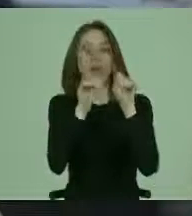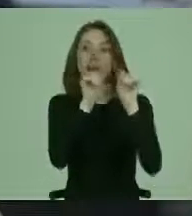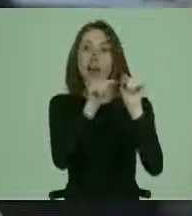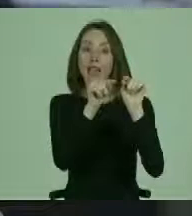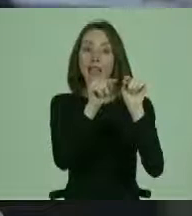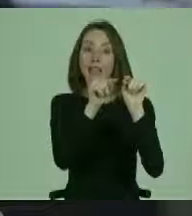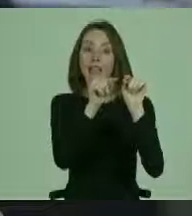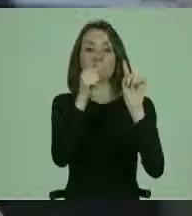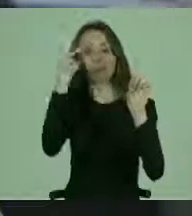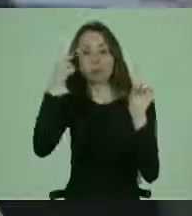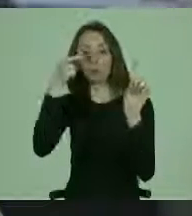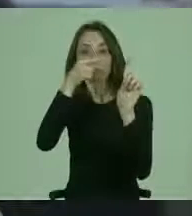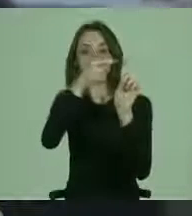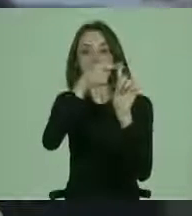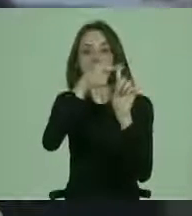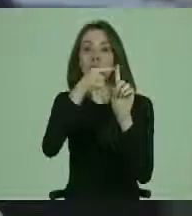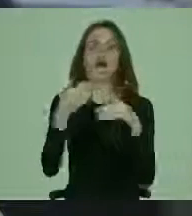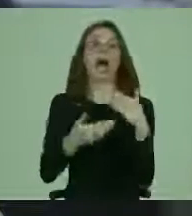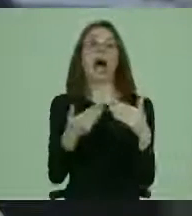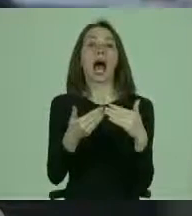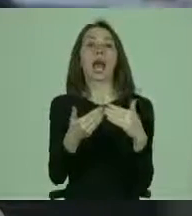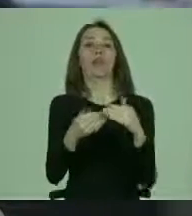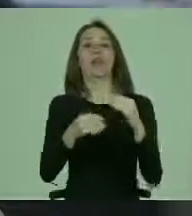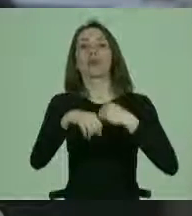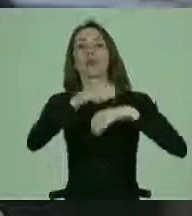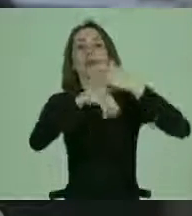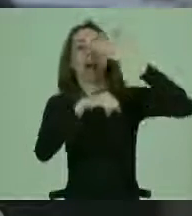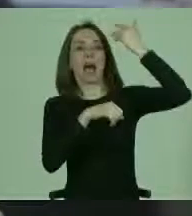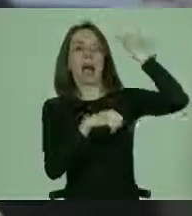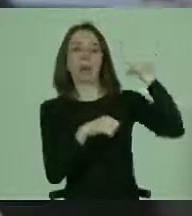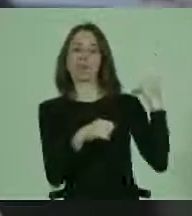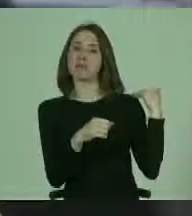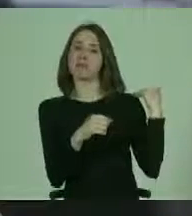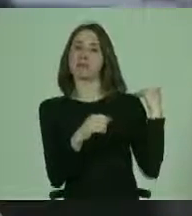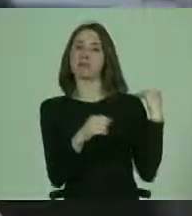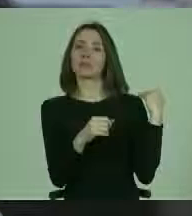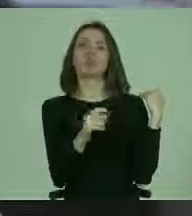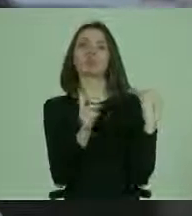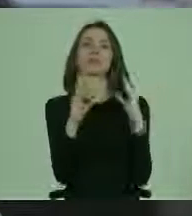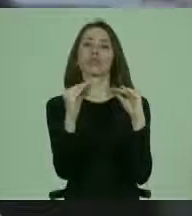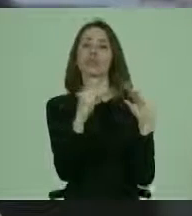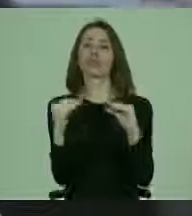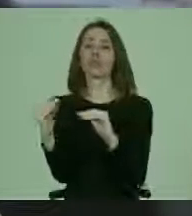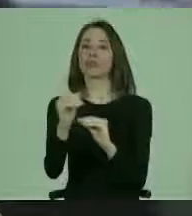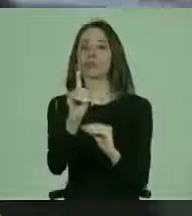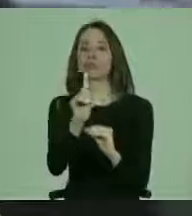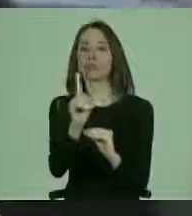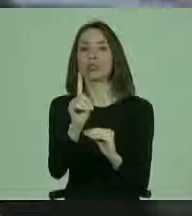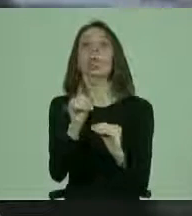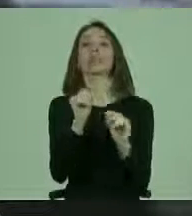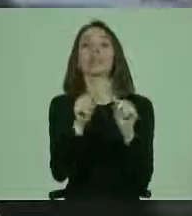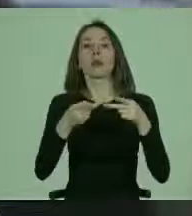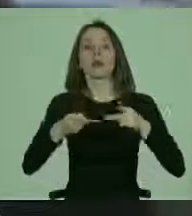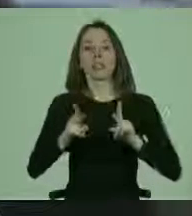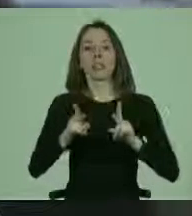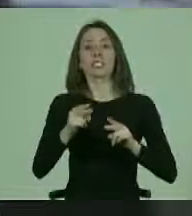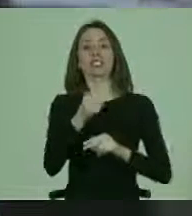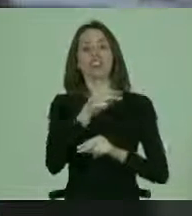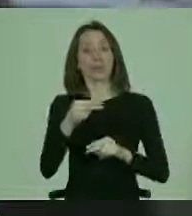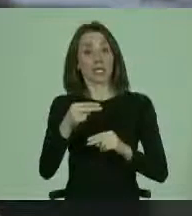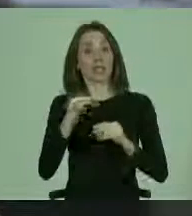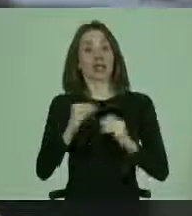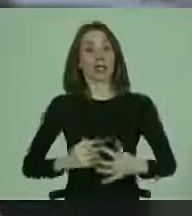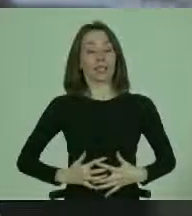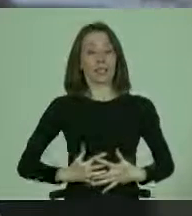centramos algo de lo cual décadas atrás no se hablaba, que son los derechos sexuales y